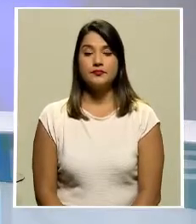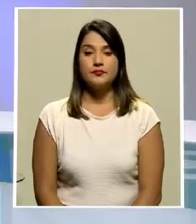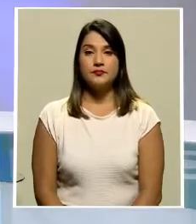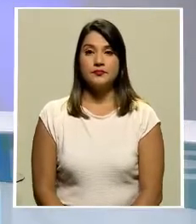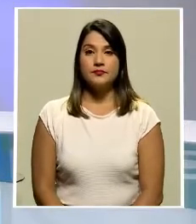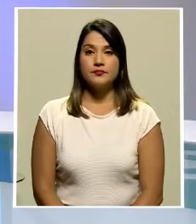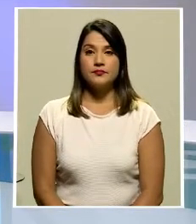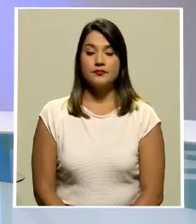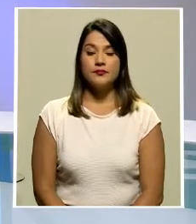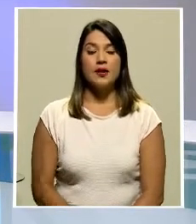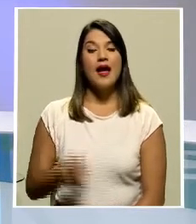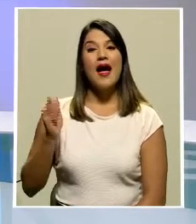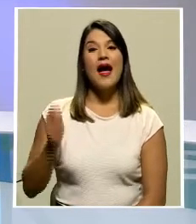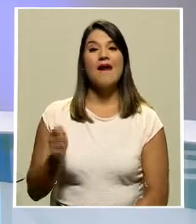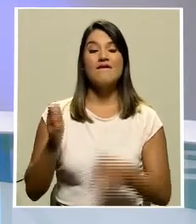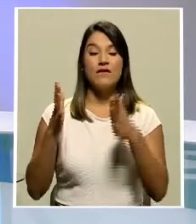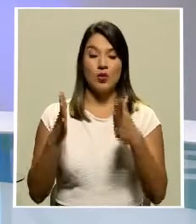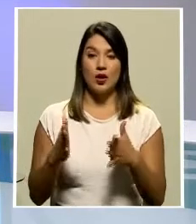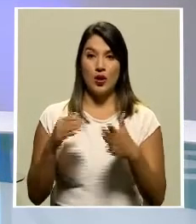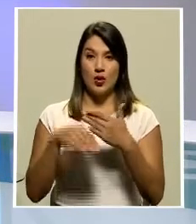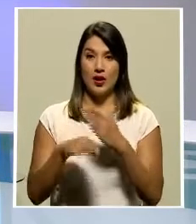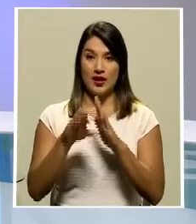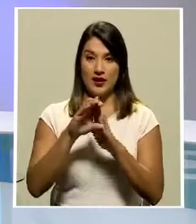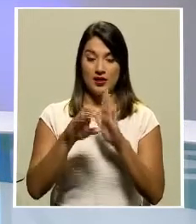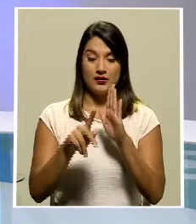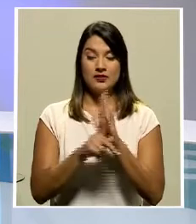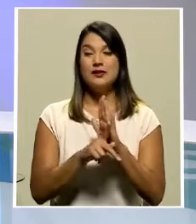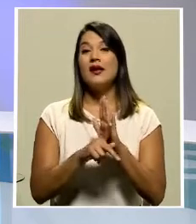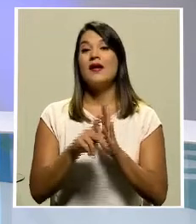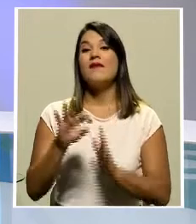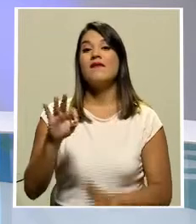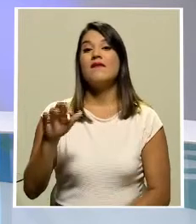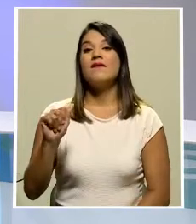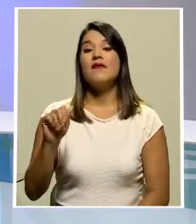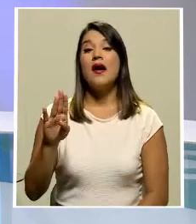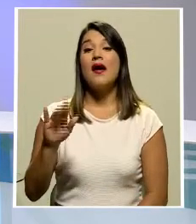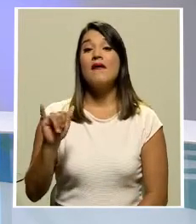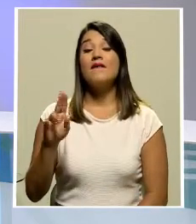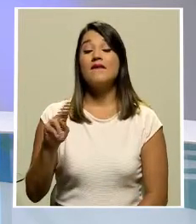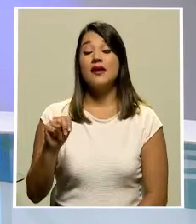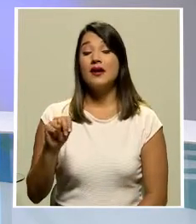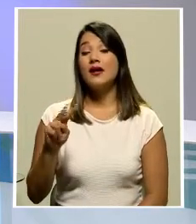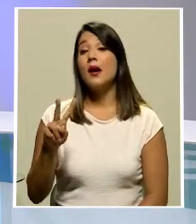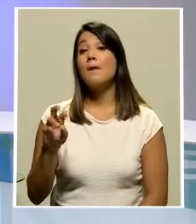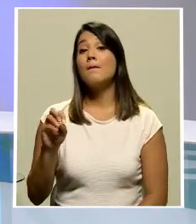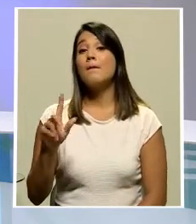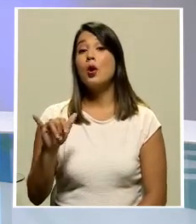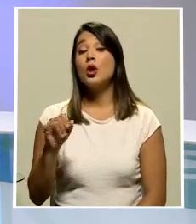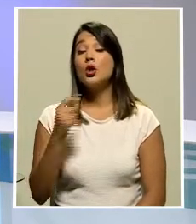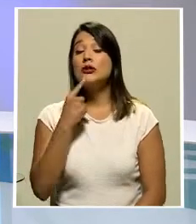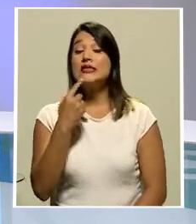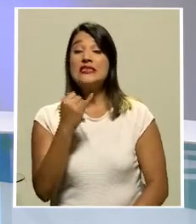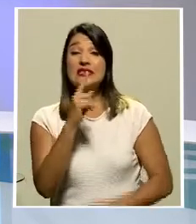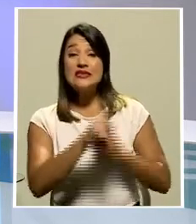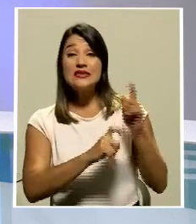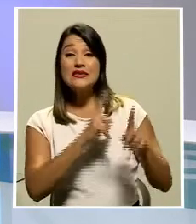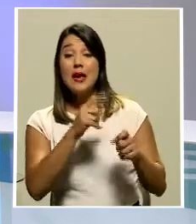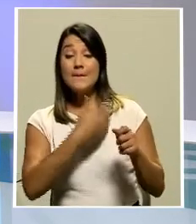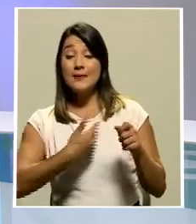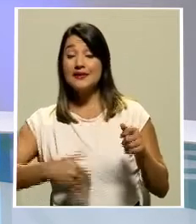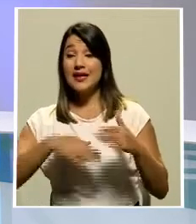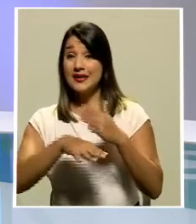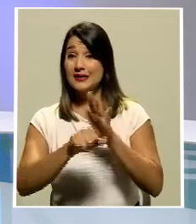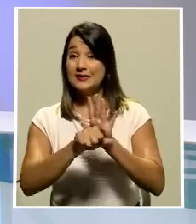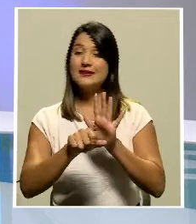el abogado constitucionalista Fabián Bolio asegura que interpelar al presidente en el salón del